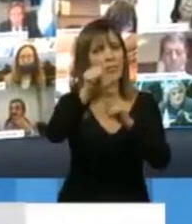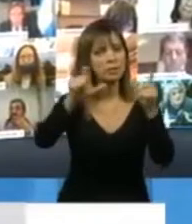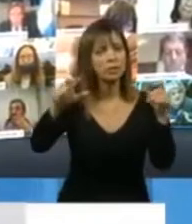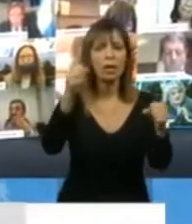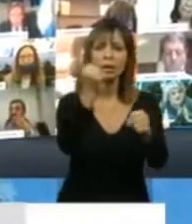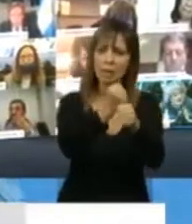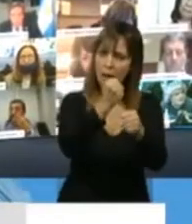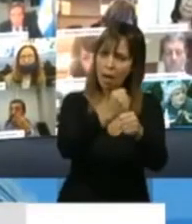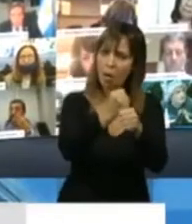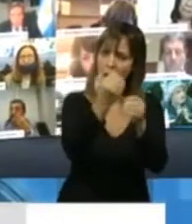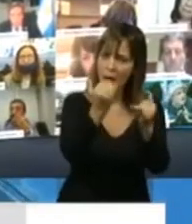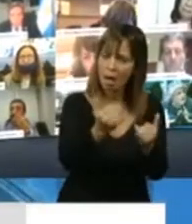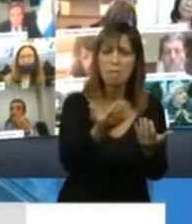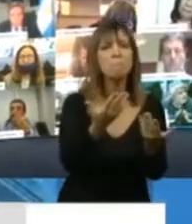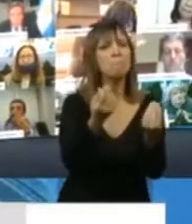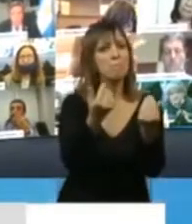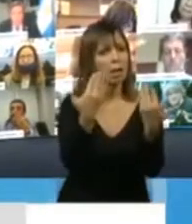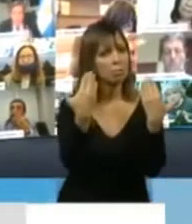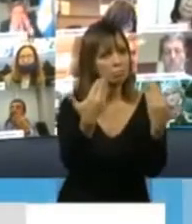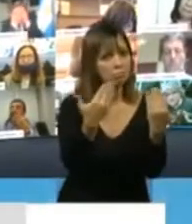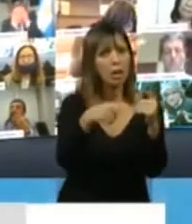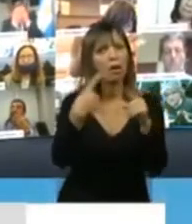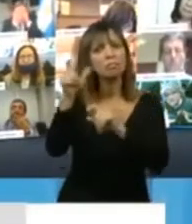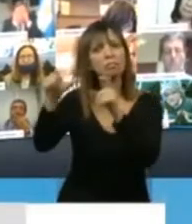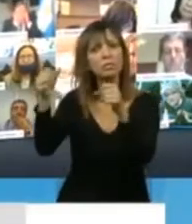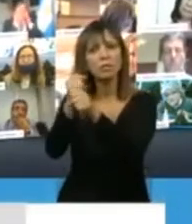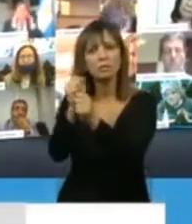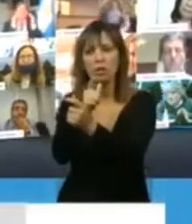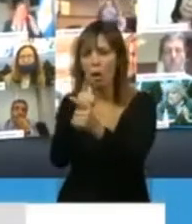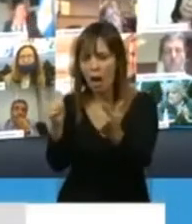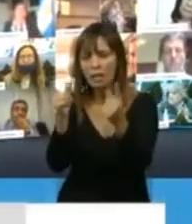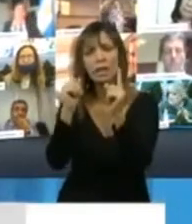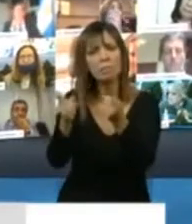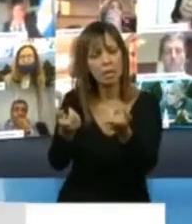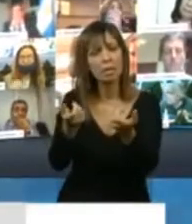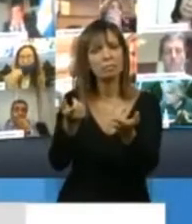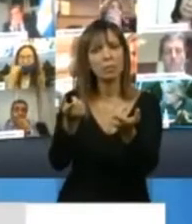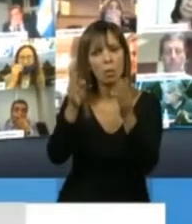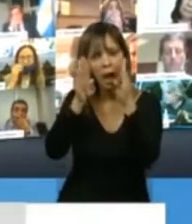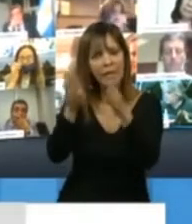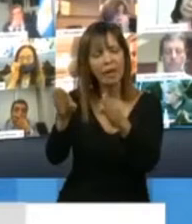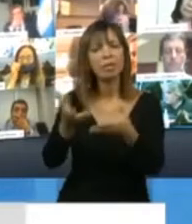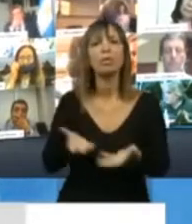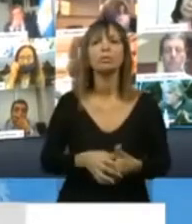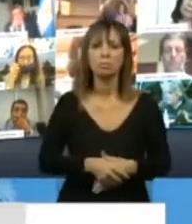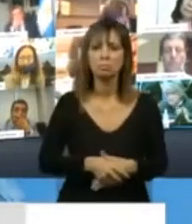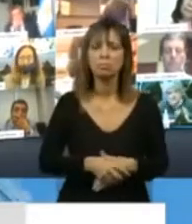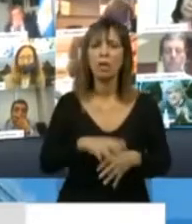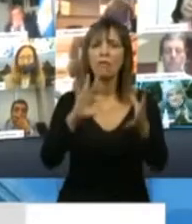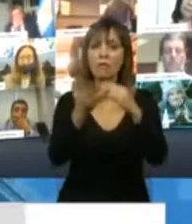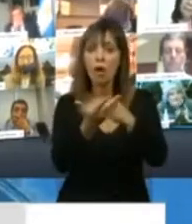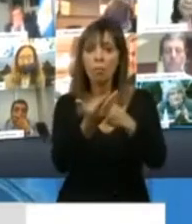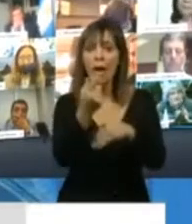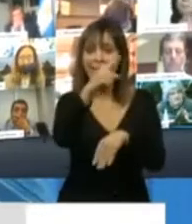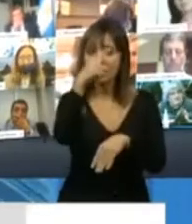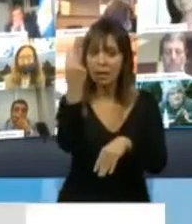y a los trabajadores desocupados. En cómo el Estado se está haciendo cargo de un